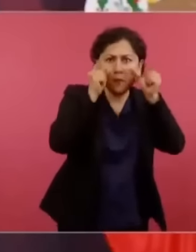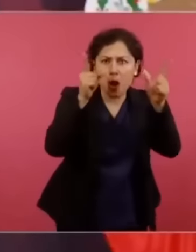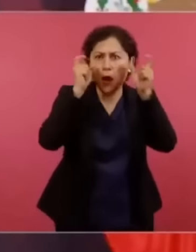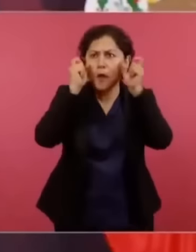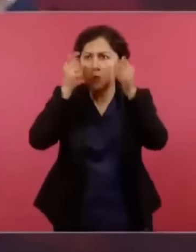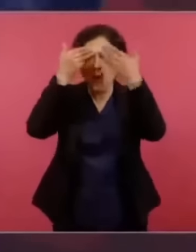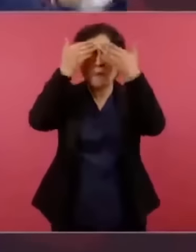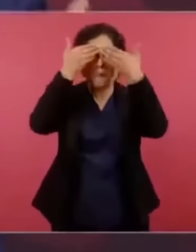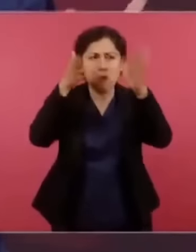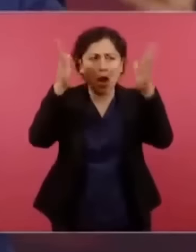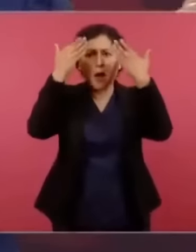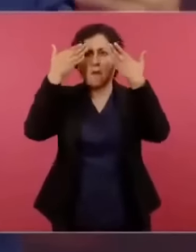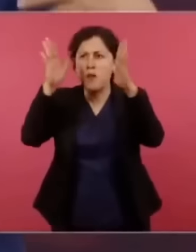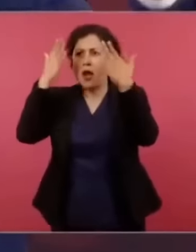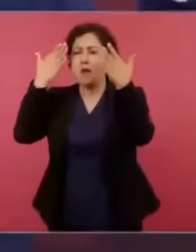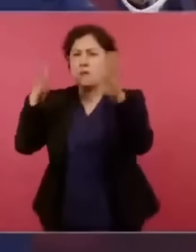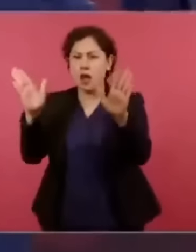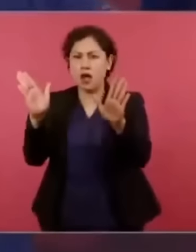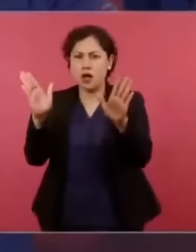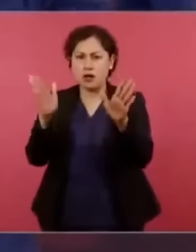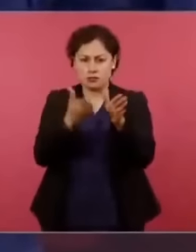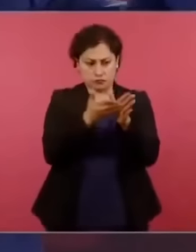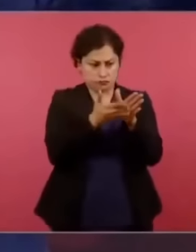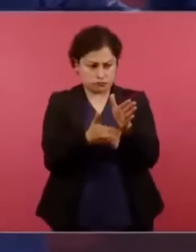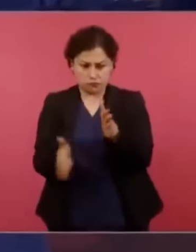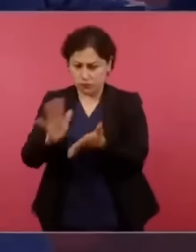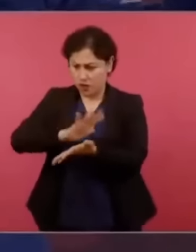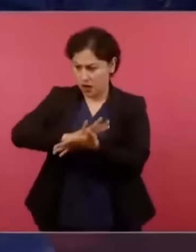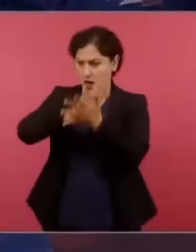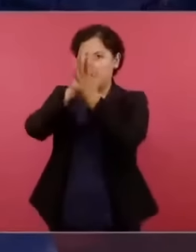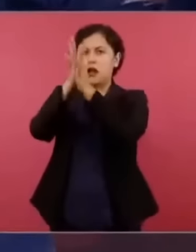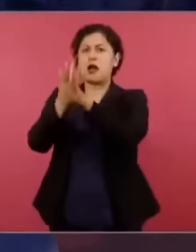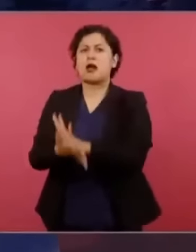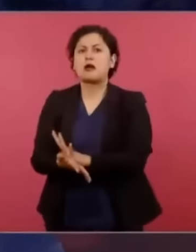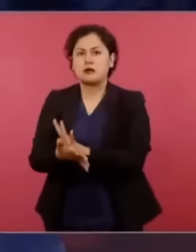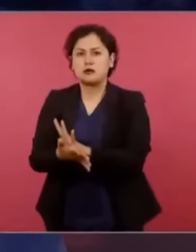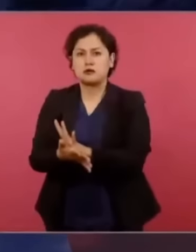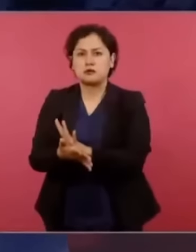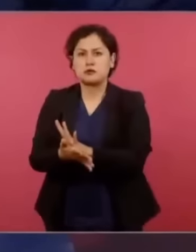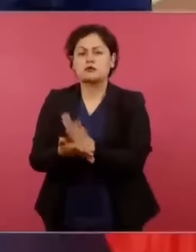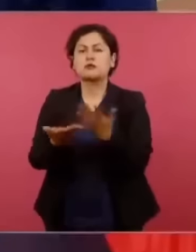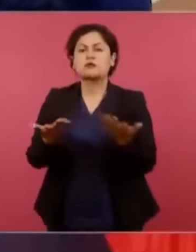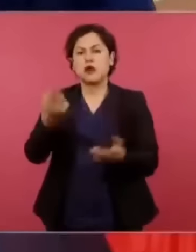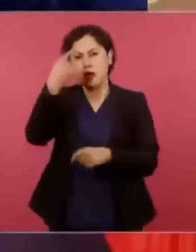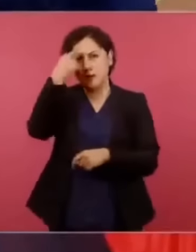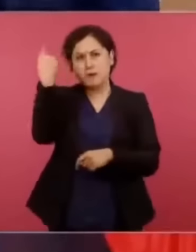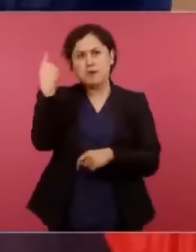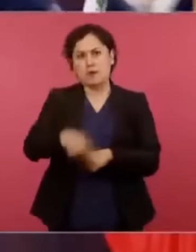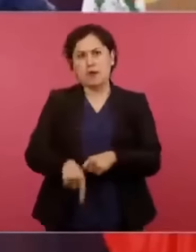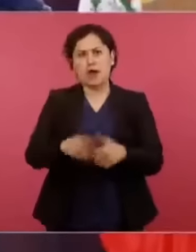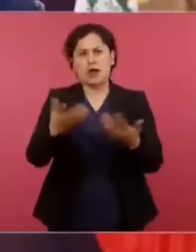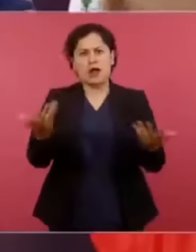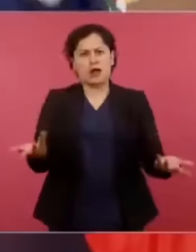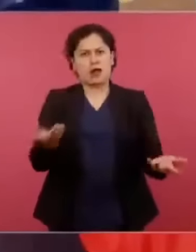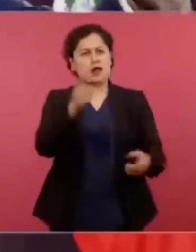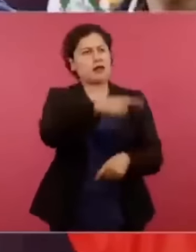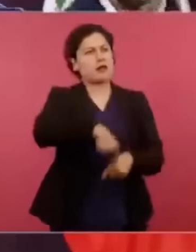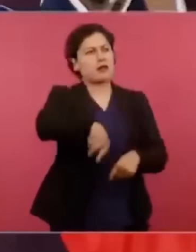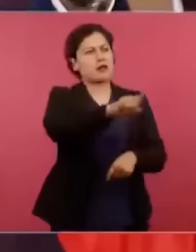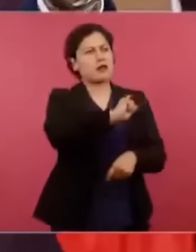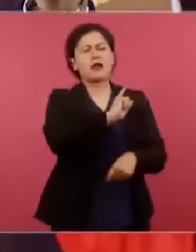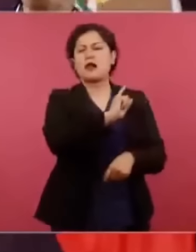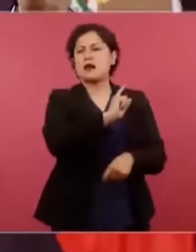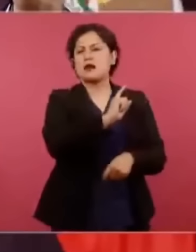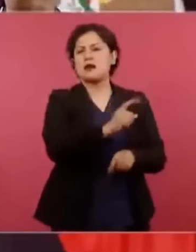Sí, porque no nos llamen miserables o no nos mienten la madre, nos quedamos